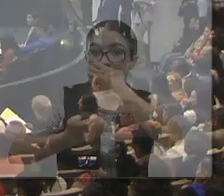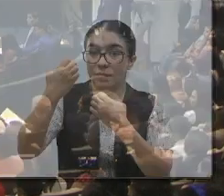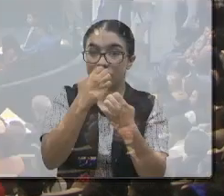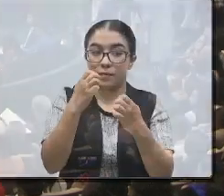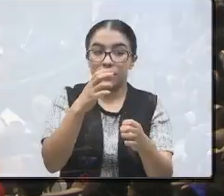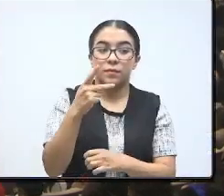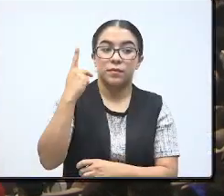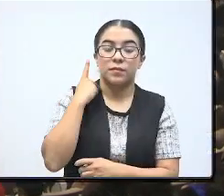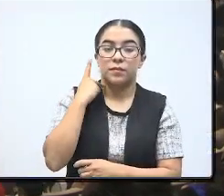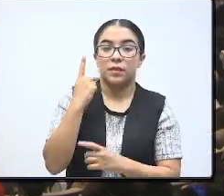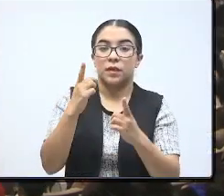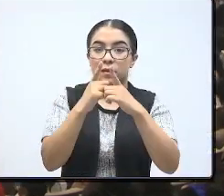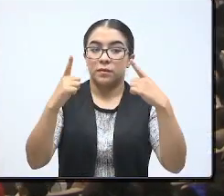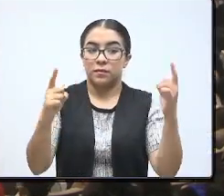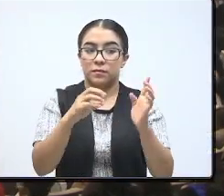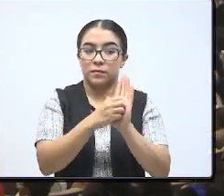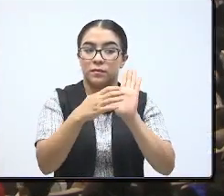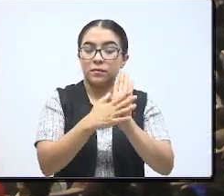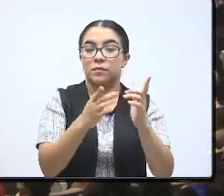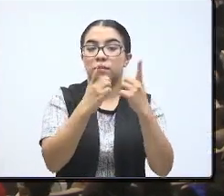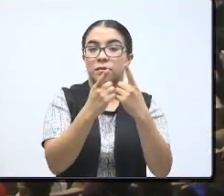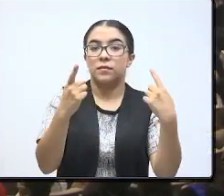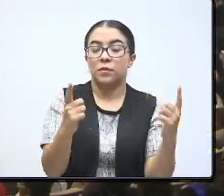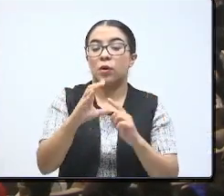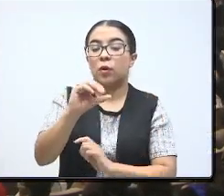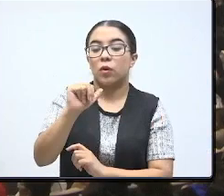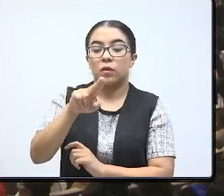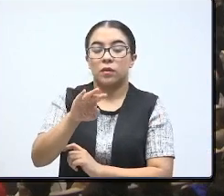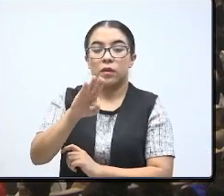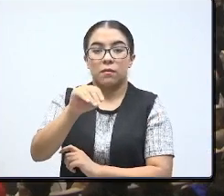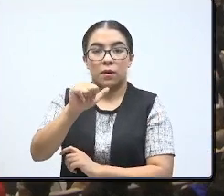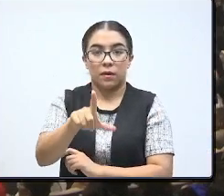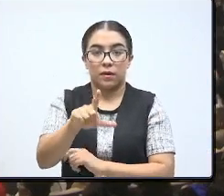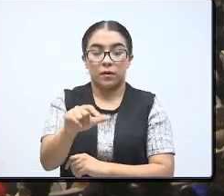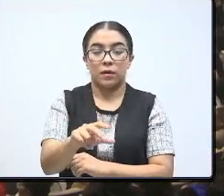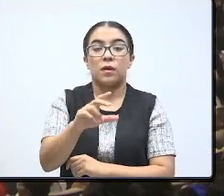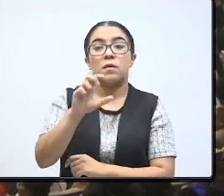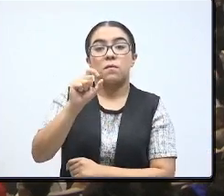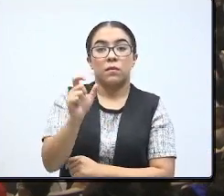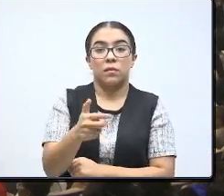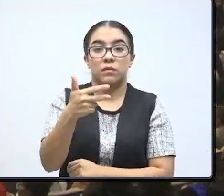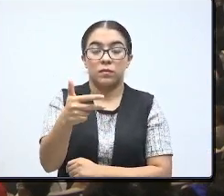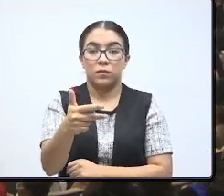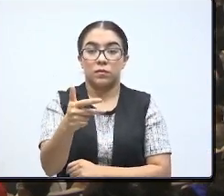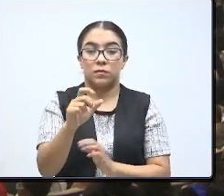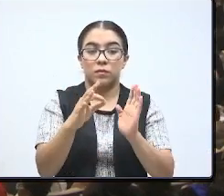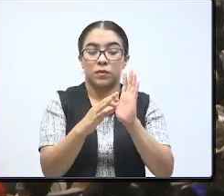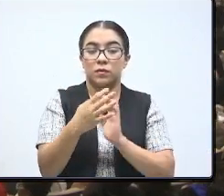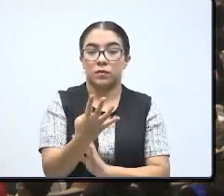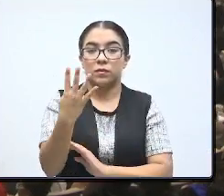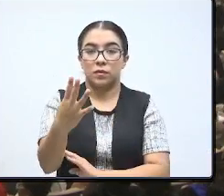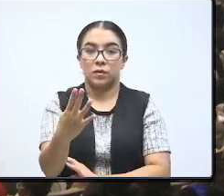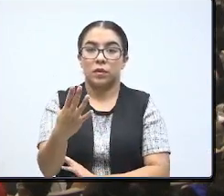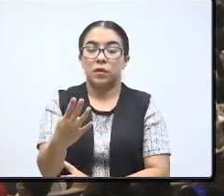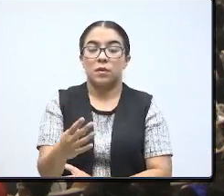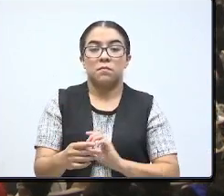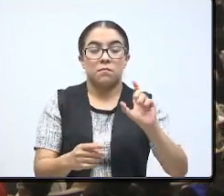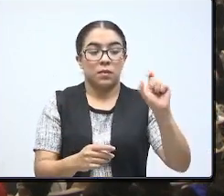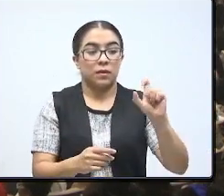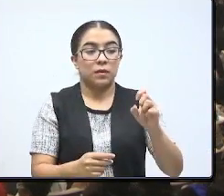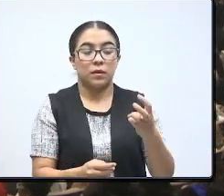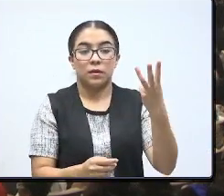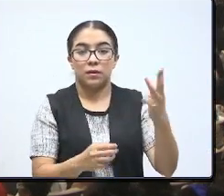la Política de Desarrollo Social, CONEVAL, señala que el 28.4% de los jóvenes entre 18 y 23 años